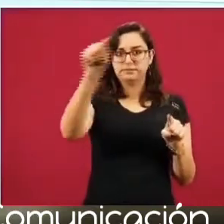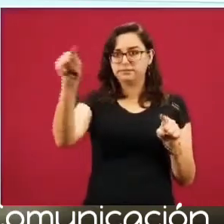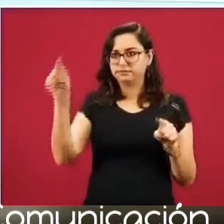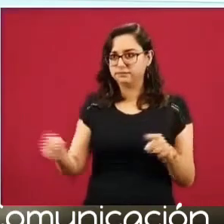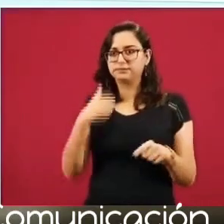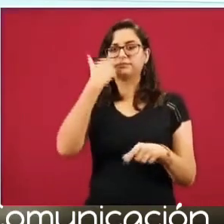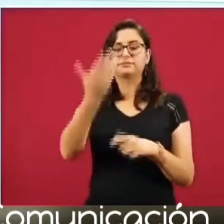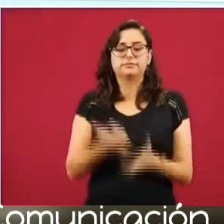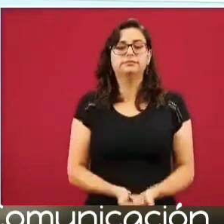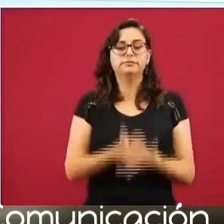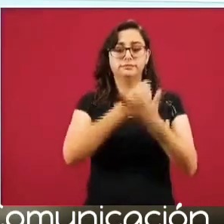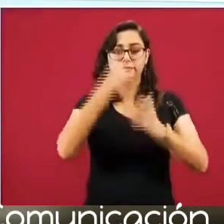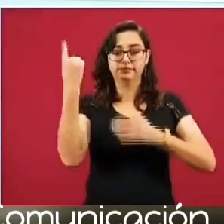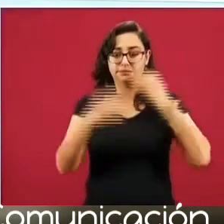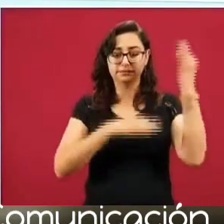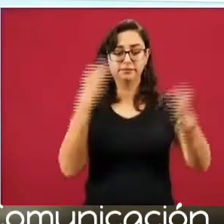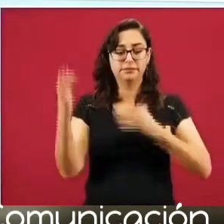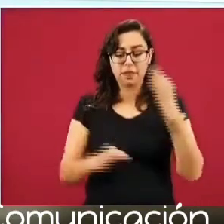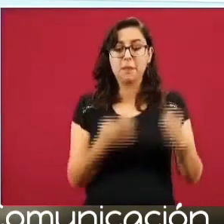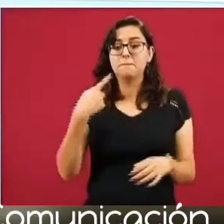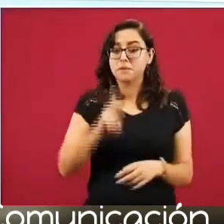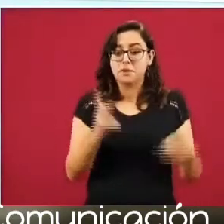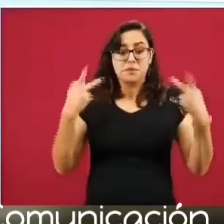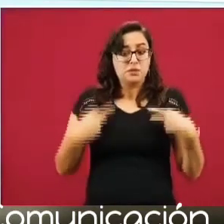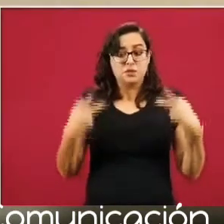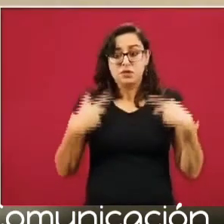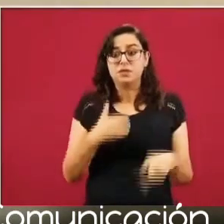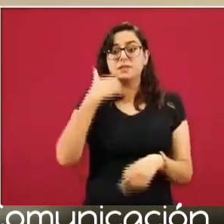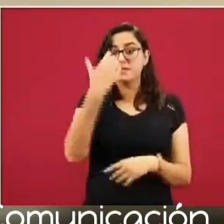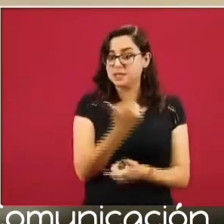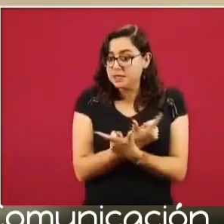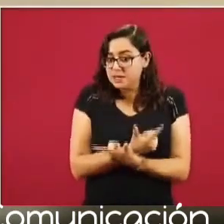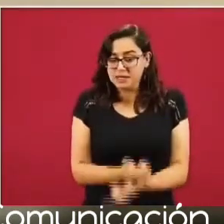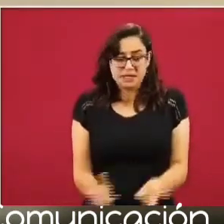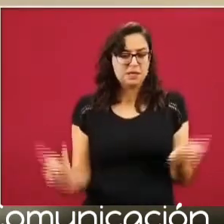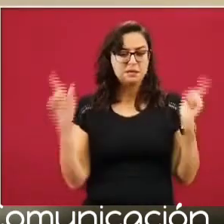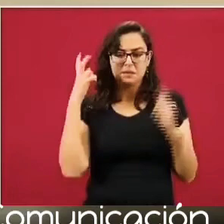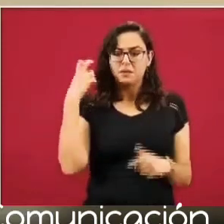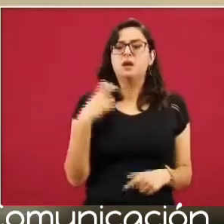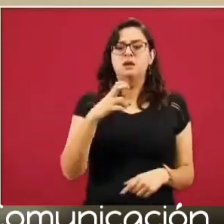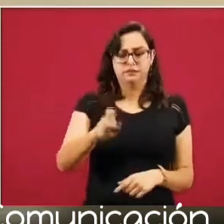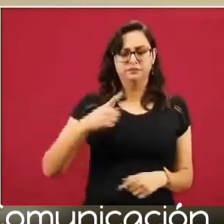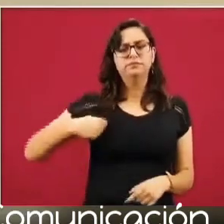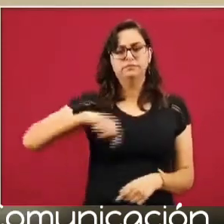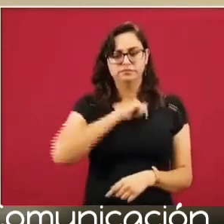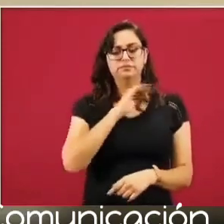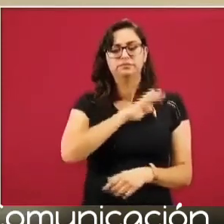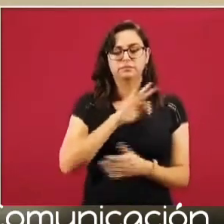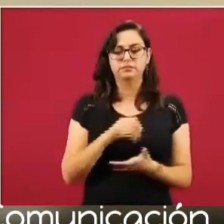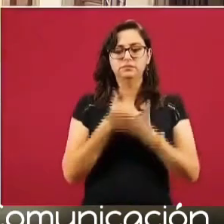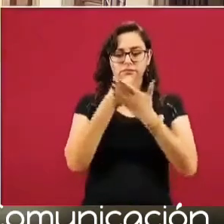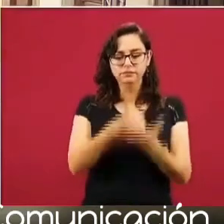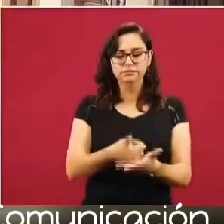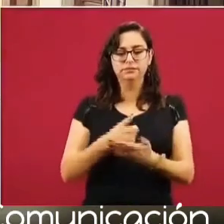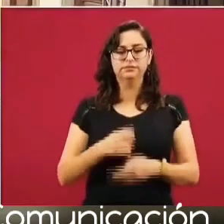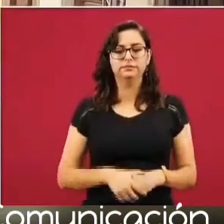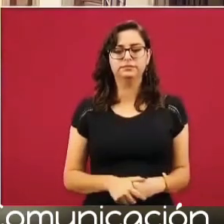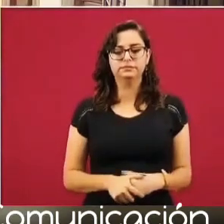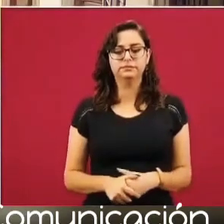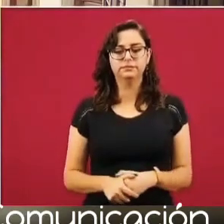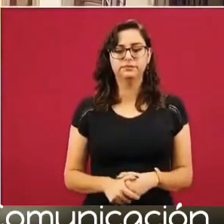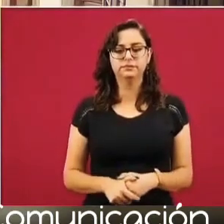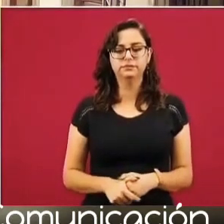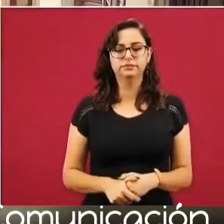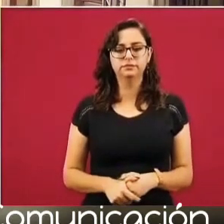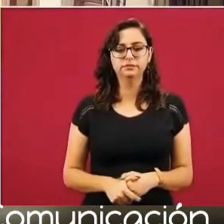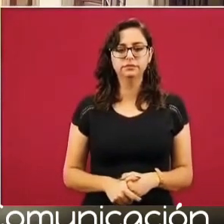difundamos, pero también cualquier persona que quiera viajar, escogen el destino y nosotros les armamos su paquete. La siguiente, por favor.